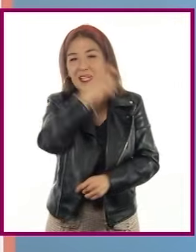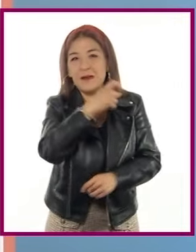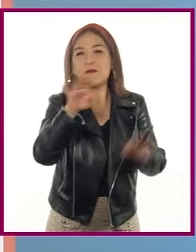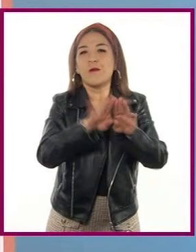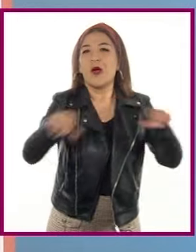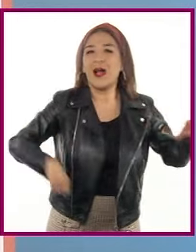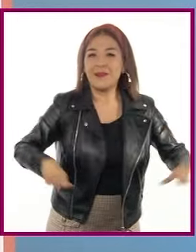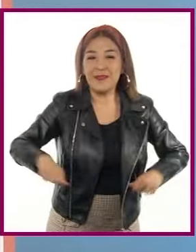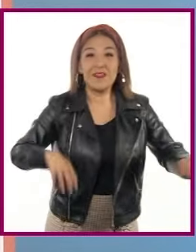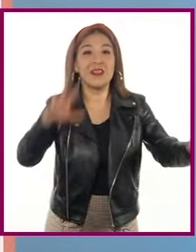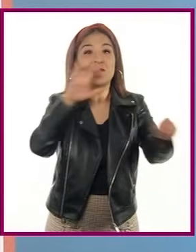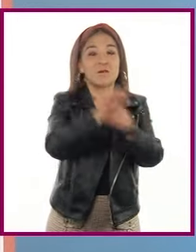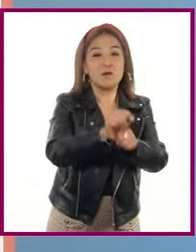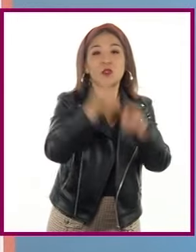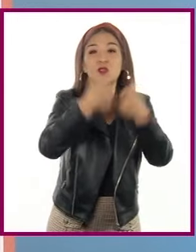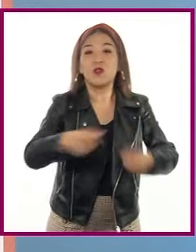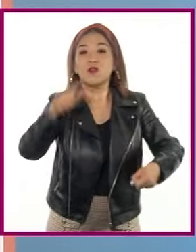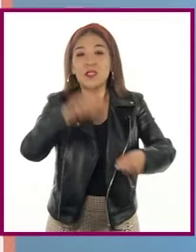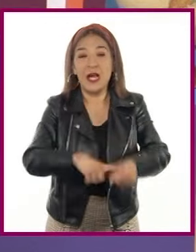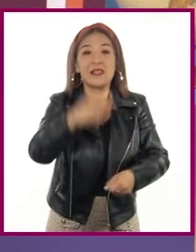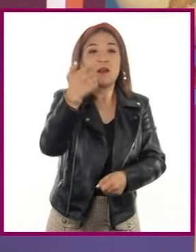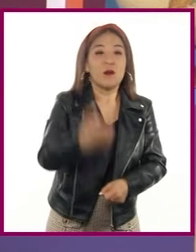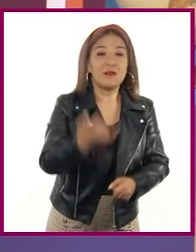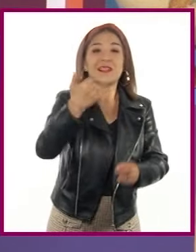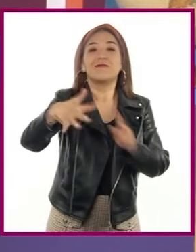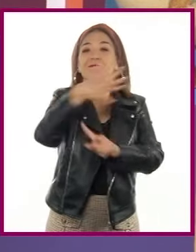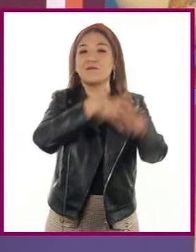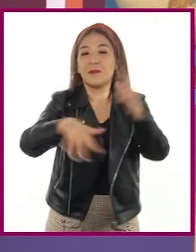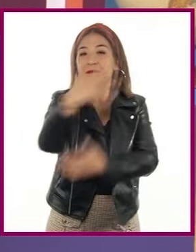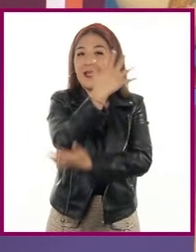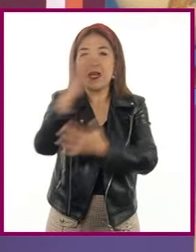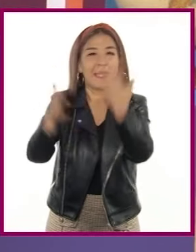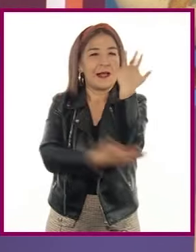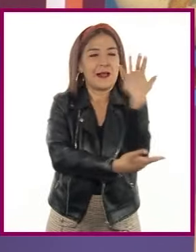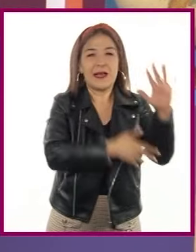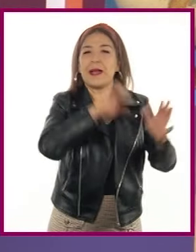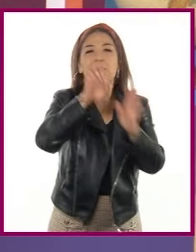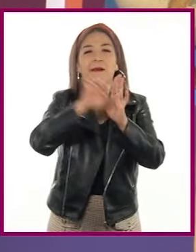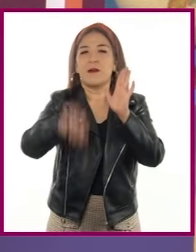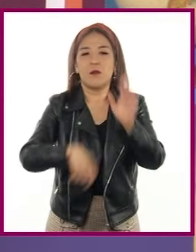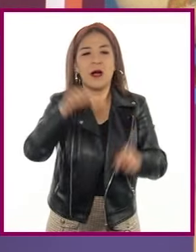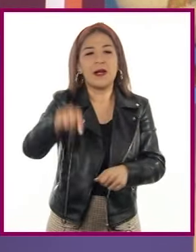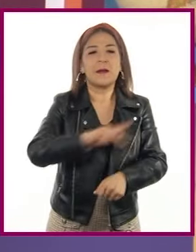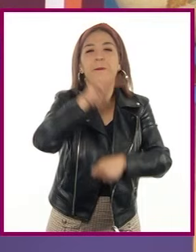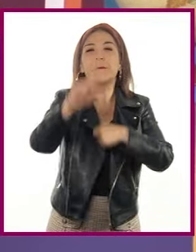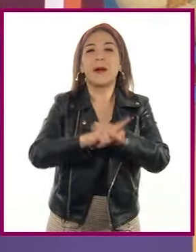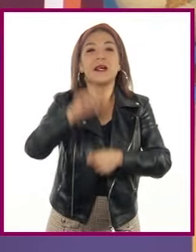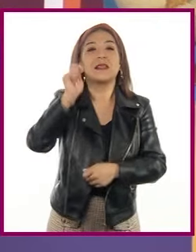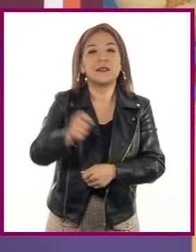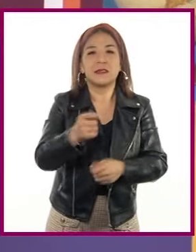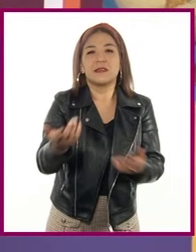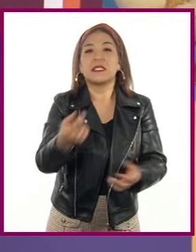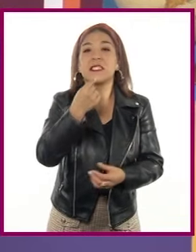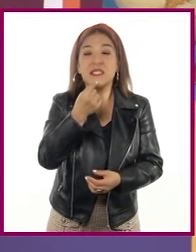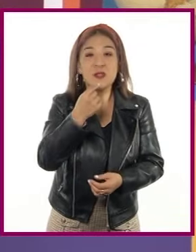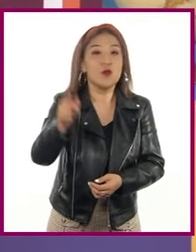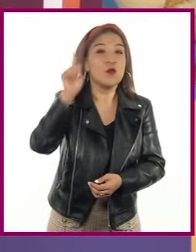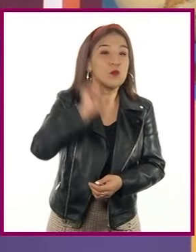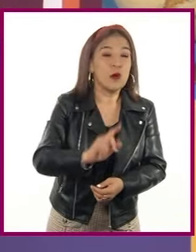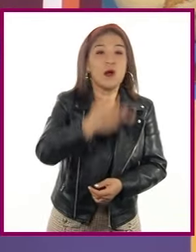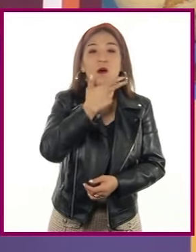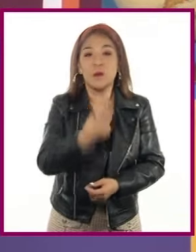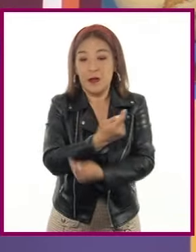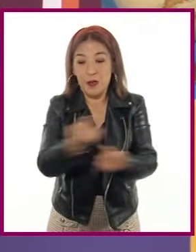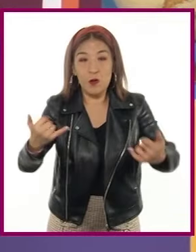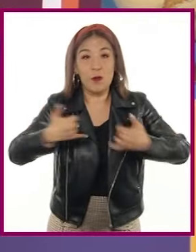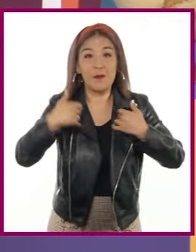retos ambientales, sociales y económicos. Por ejemplo, en los países en los que predomina la población de niñas, niños y